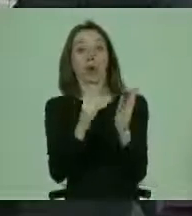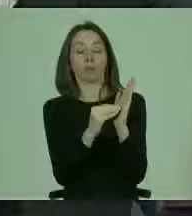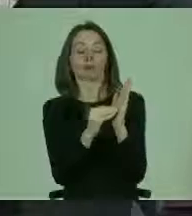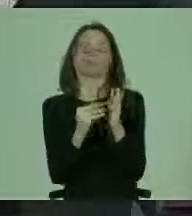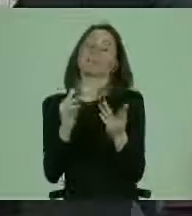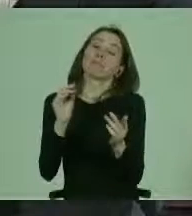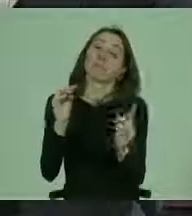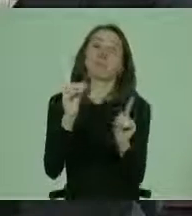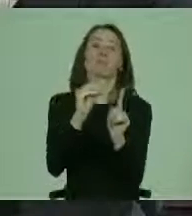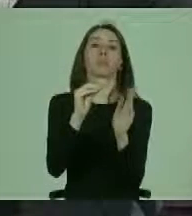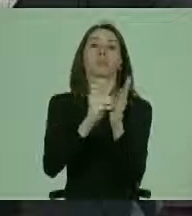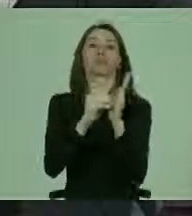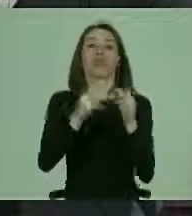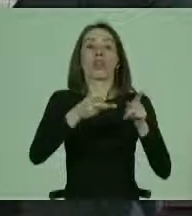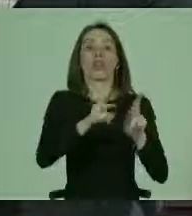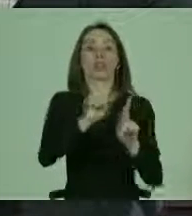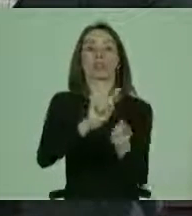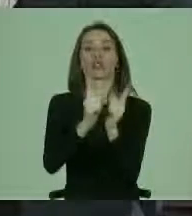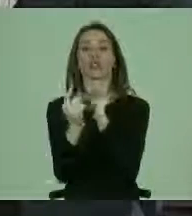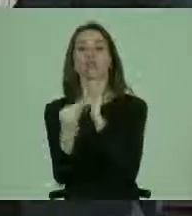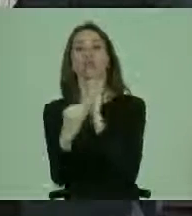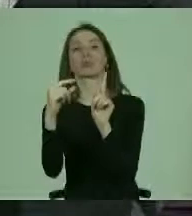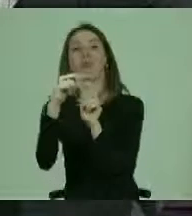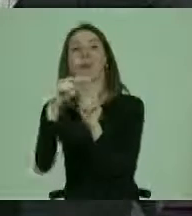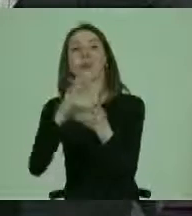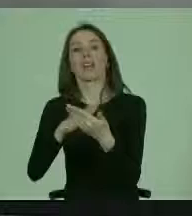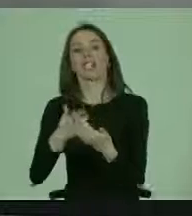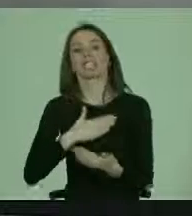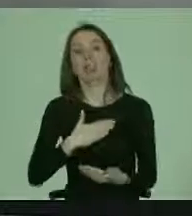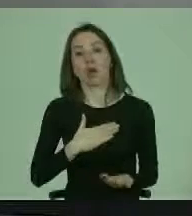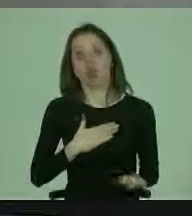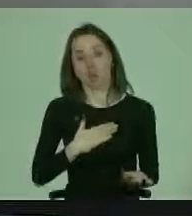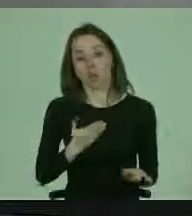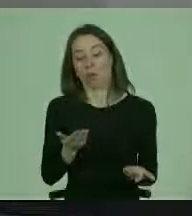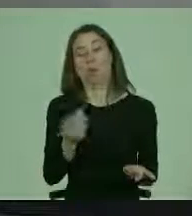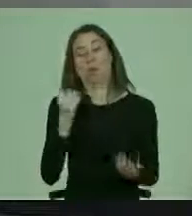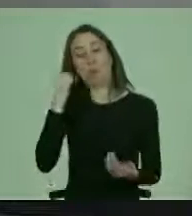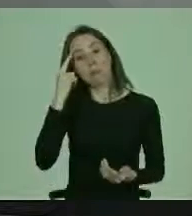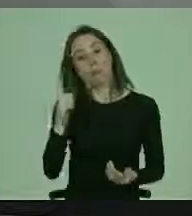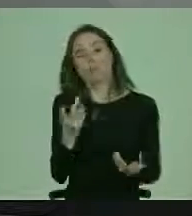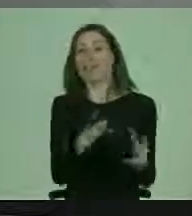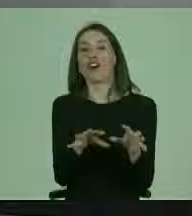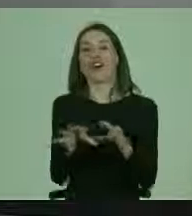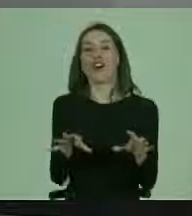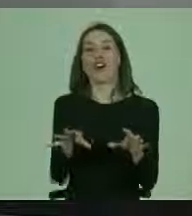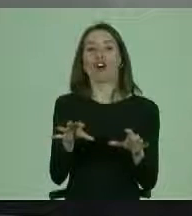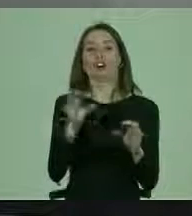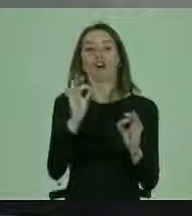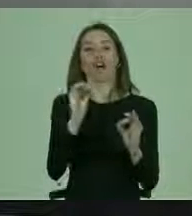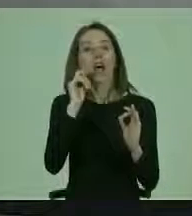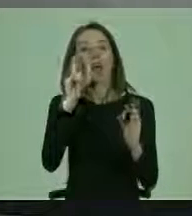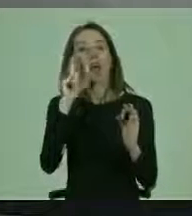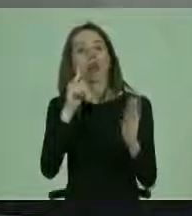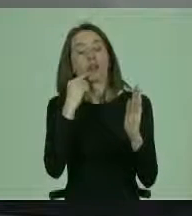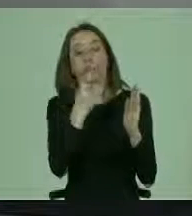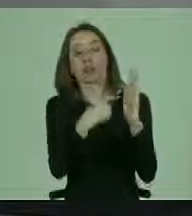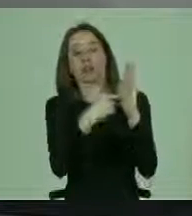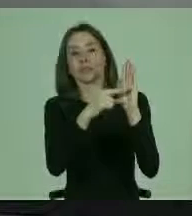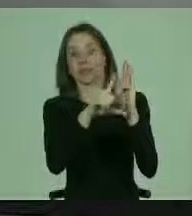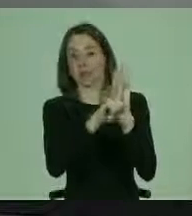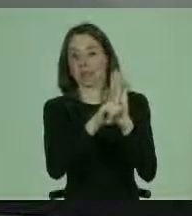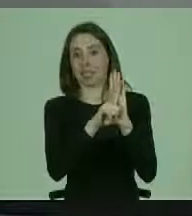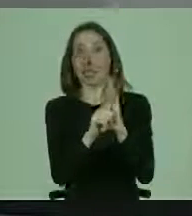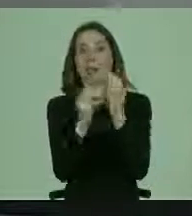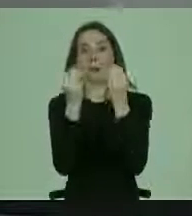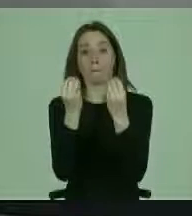Pero las cosas son lo que en su esencia son jurídicamente y el